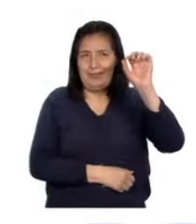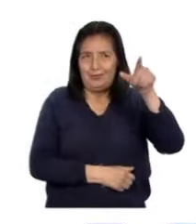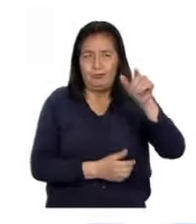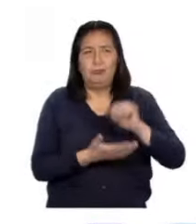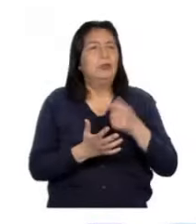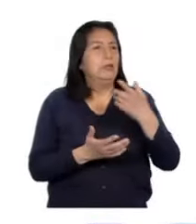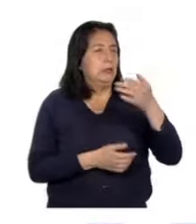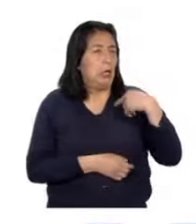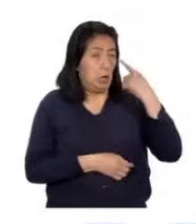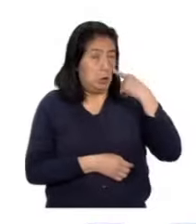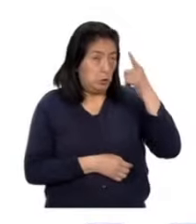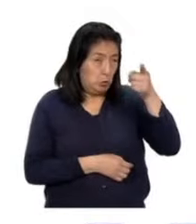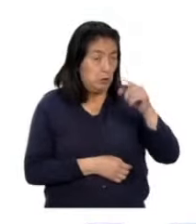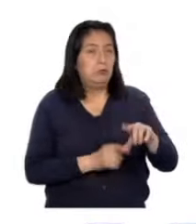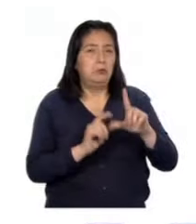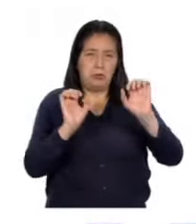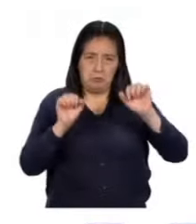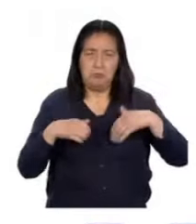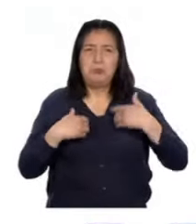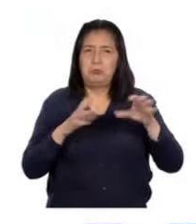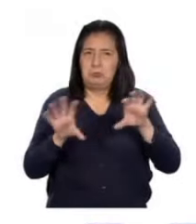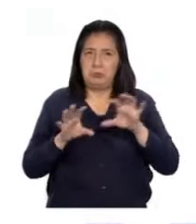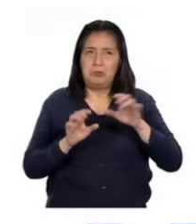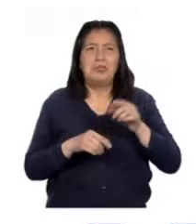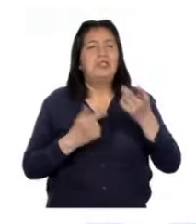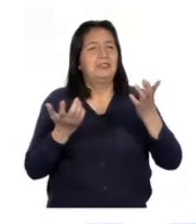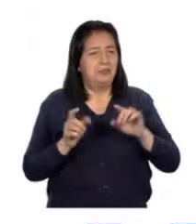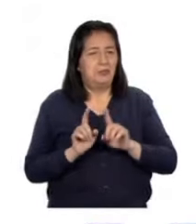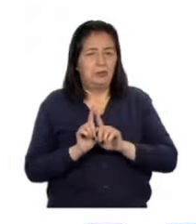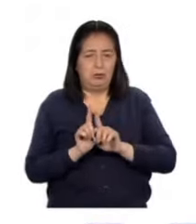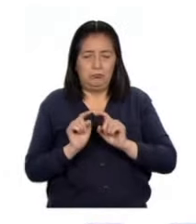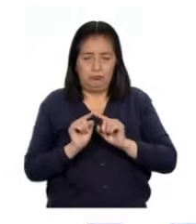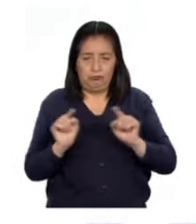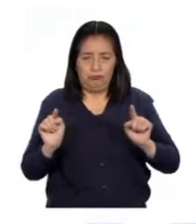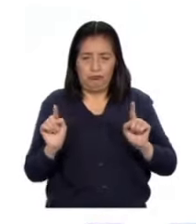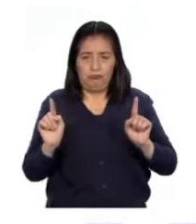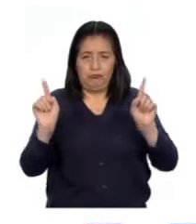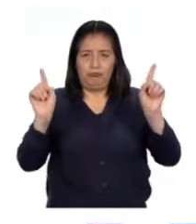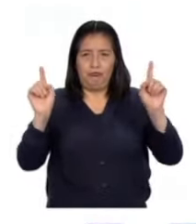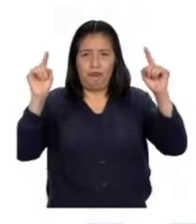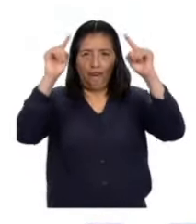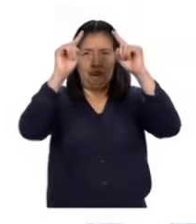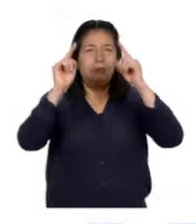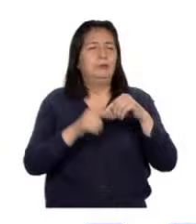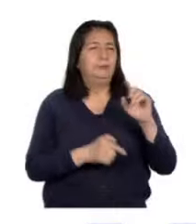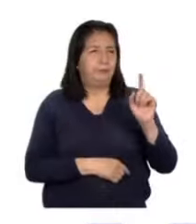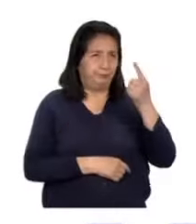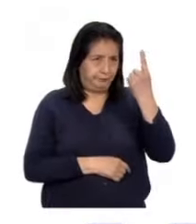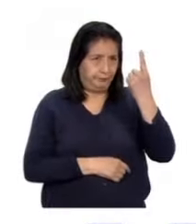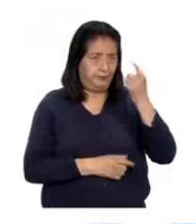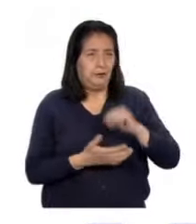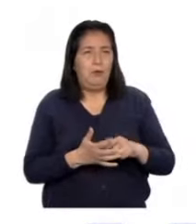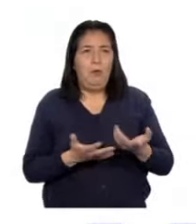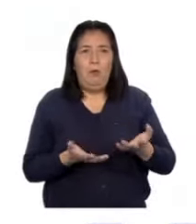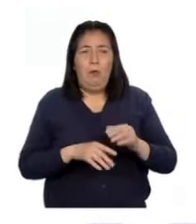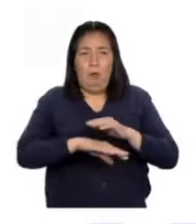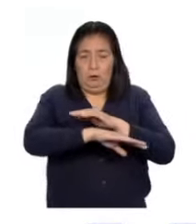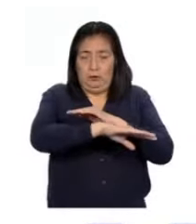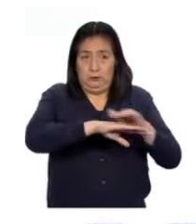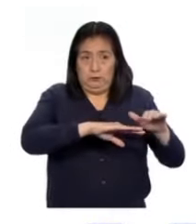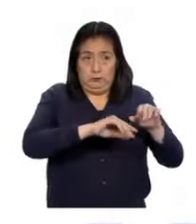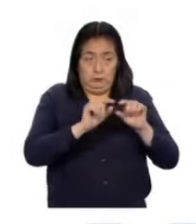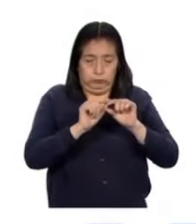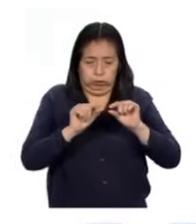Conociendo este ángulo, ya podemos construir nuestro pentágono para construir la mesa. Primero, trazaremos un segmento que mida